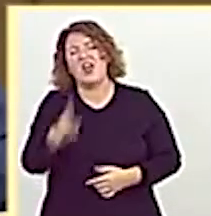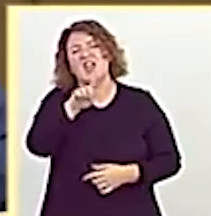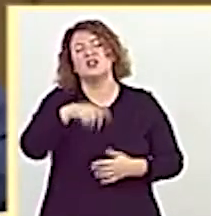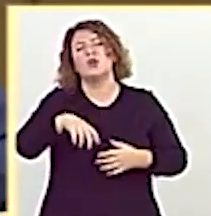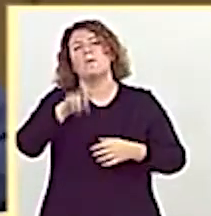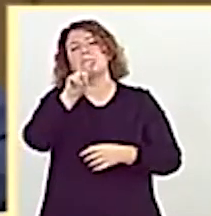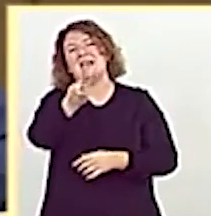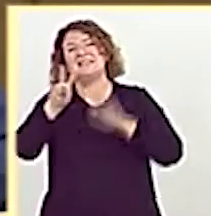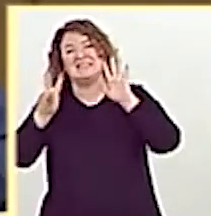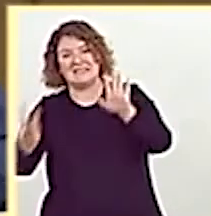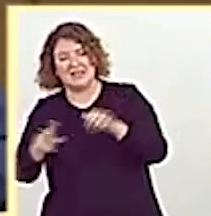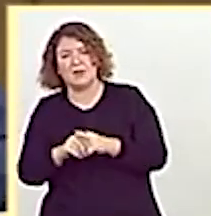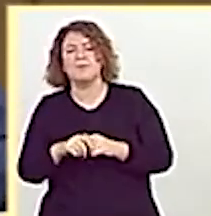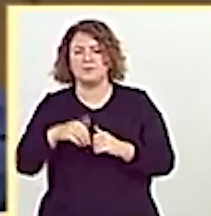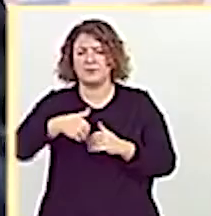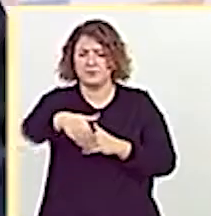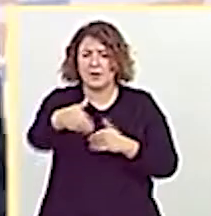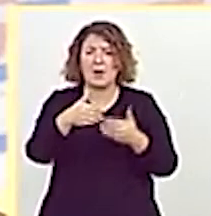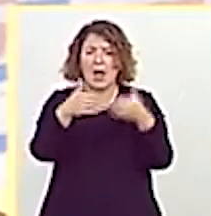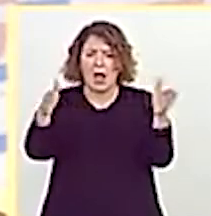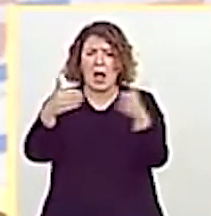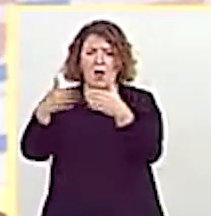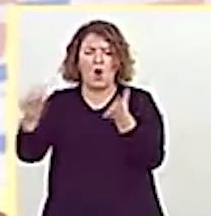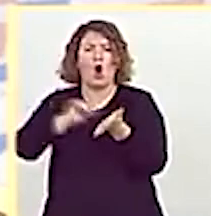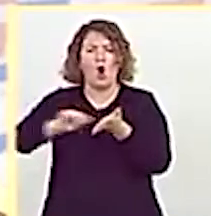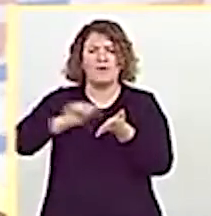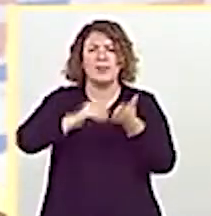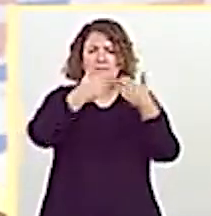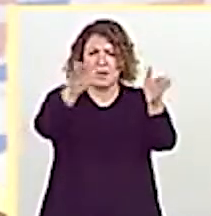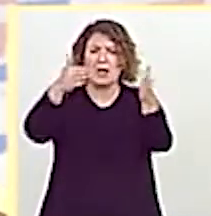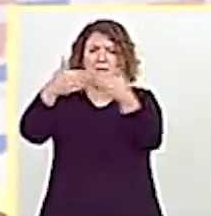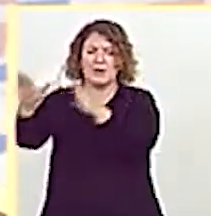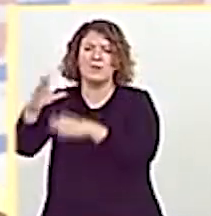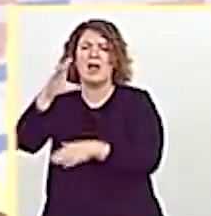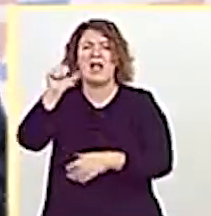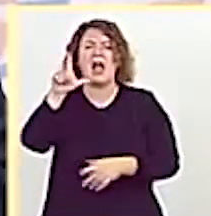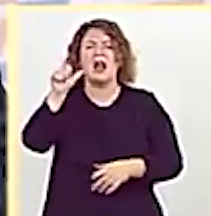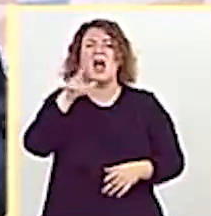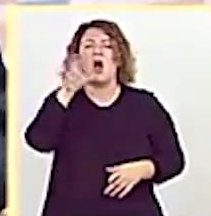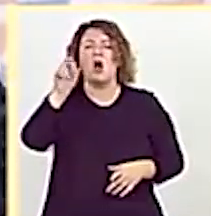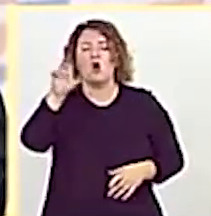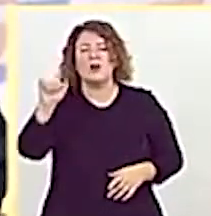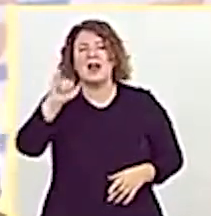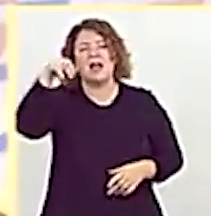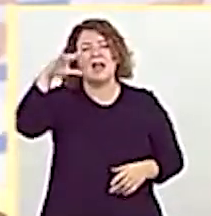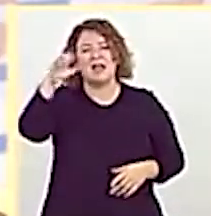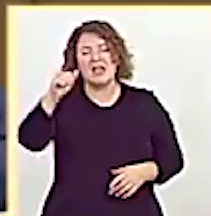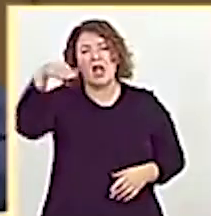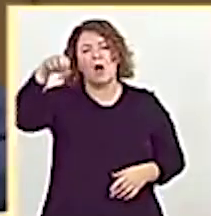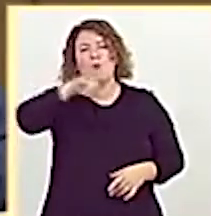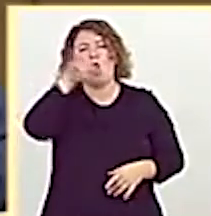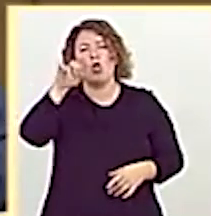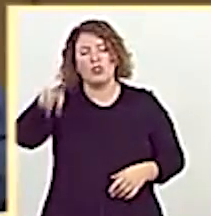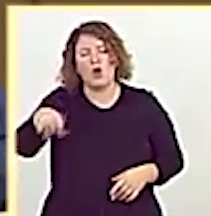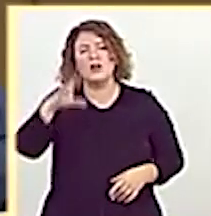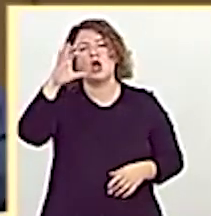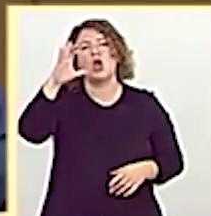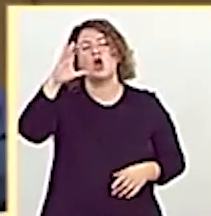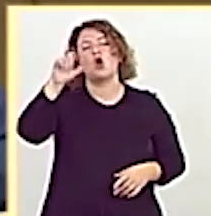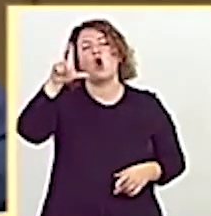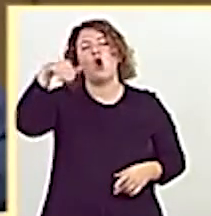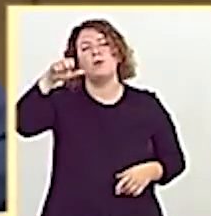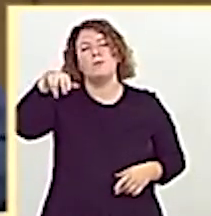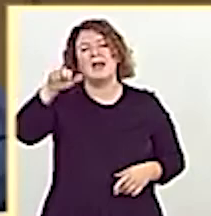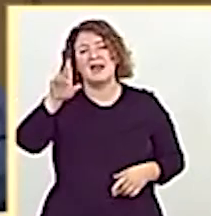Ha habido apertura, va a haber apertura de nuevas oficinas en Calahorra, Monzón, Inca y Colmenar Viejo. Y se puede